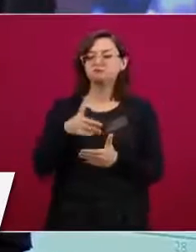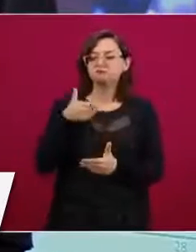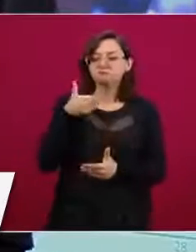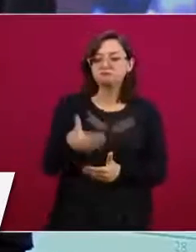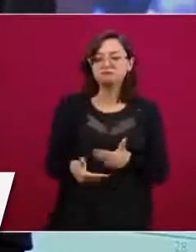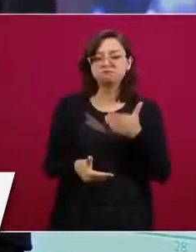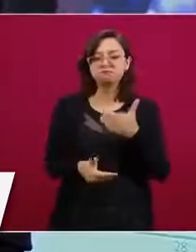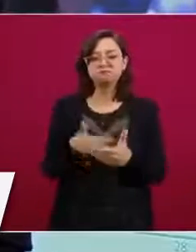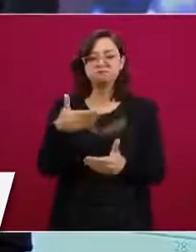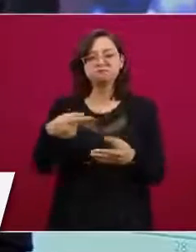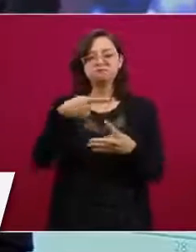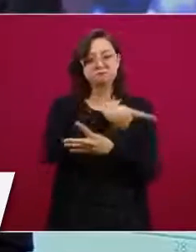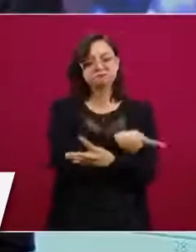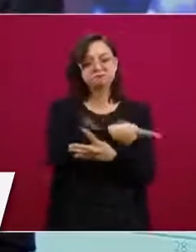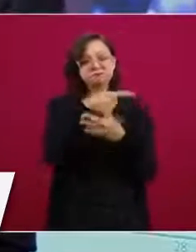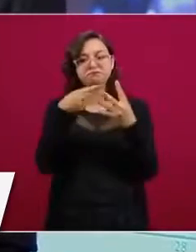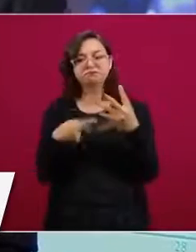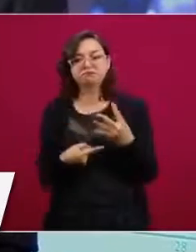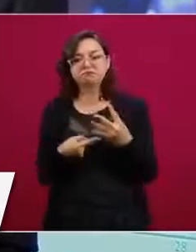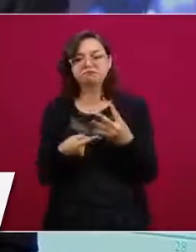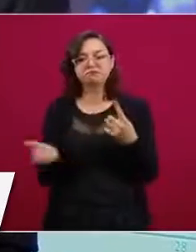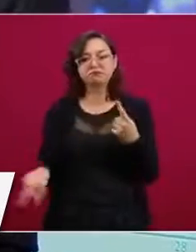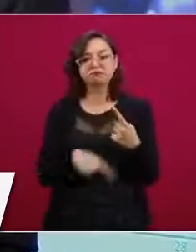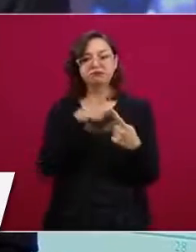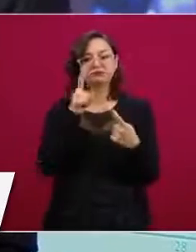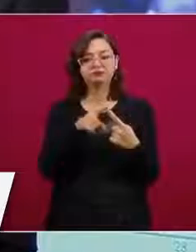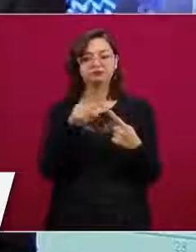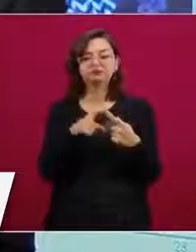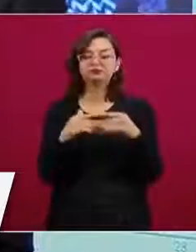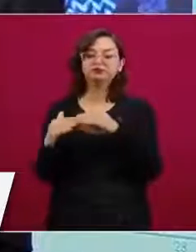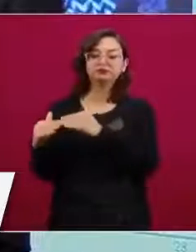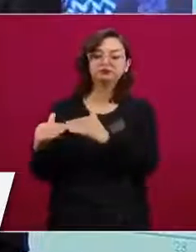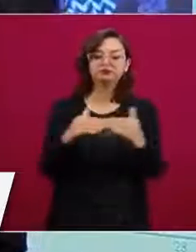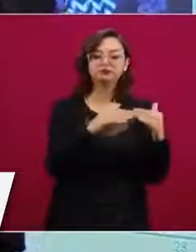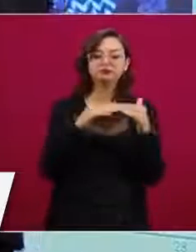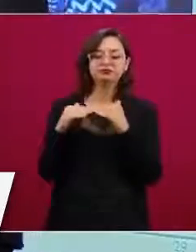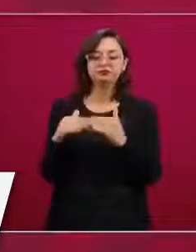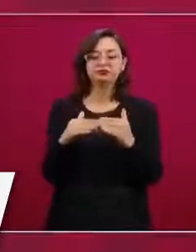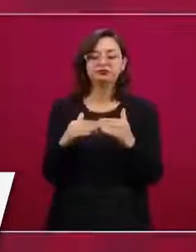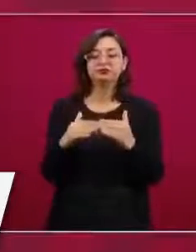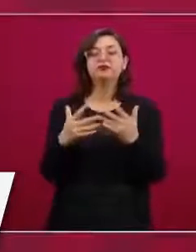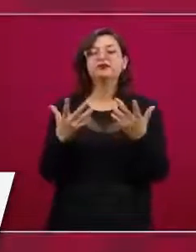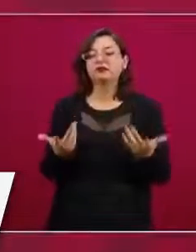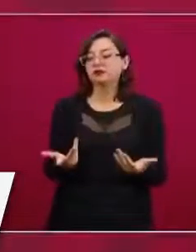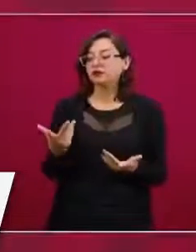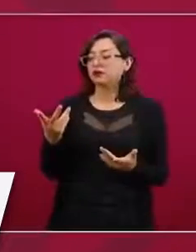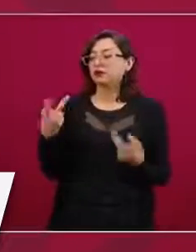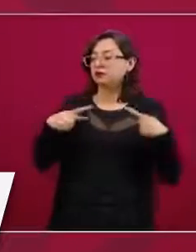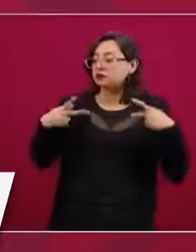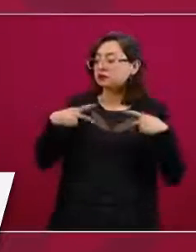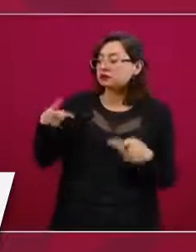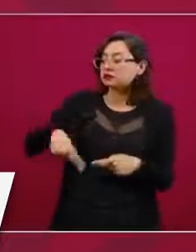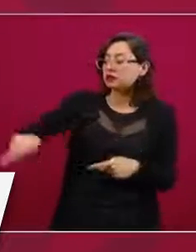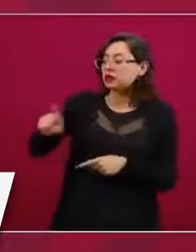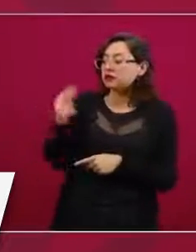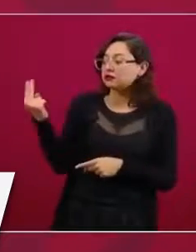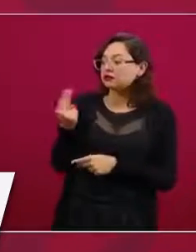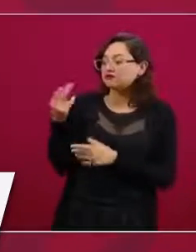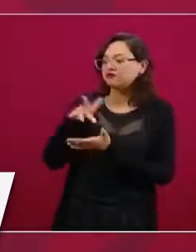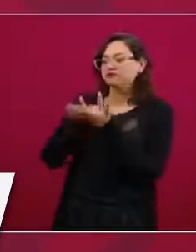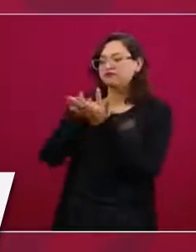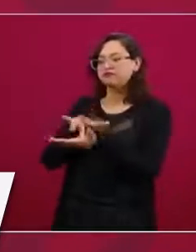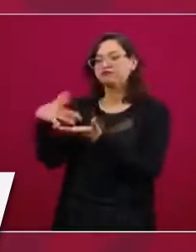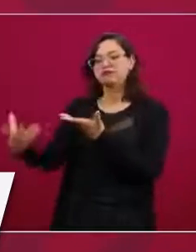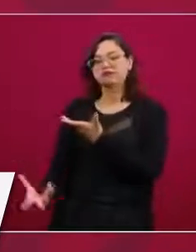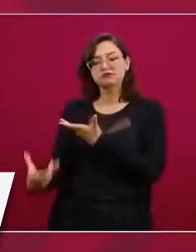sobre cuatro grandes columnas. Primero, equidad. Queremos apoyar más a quien más lo necesita y ser inclusivos.